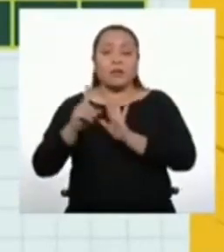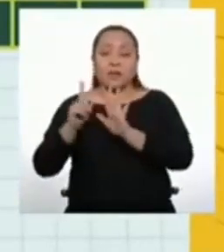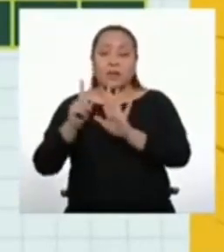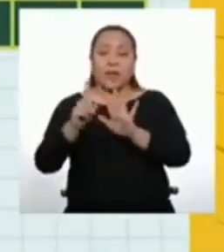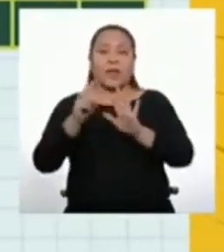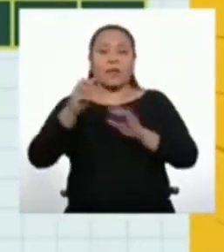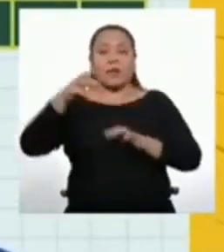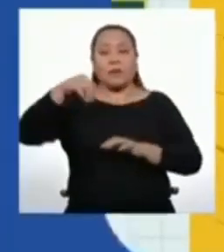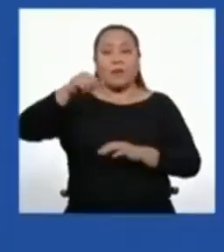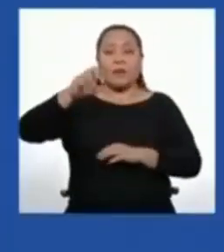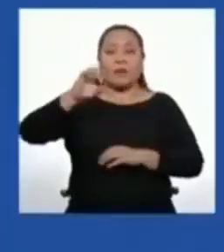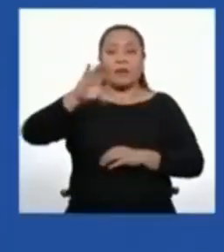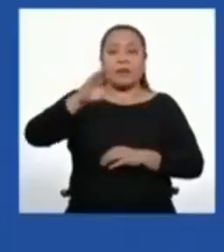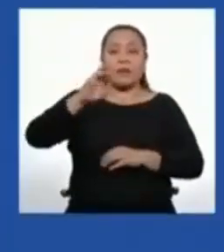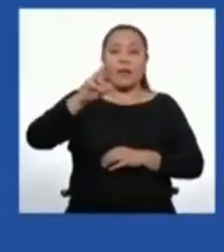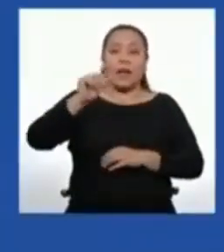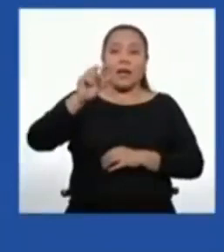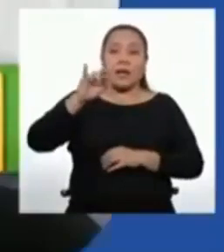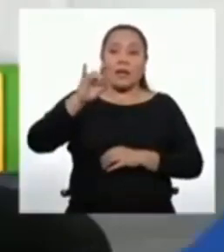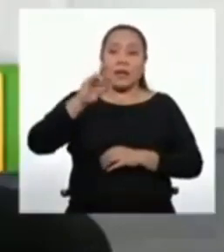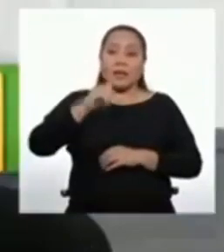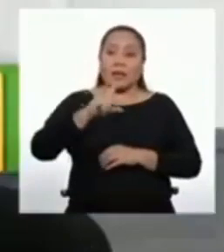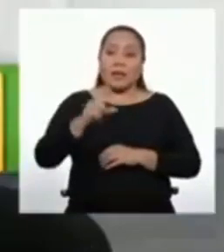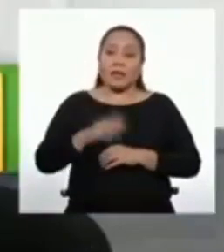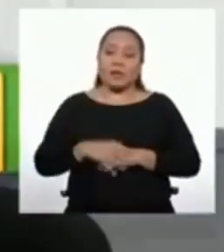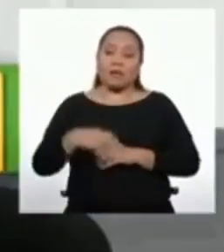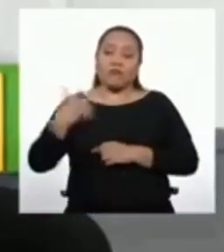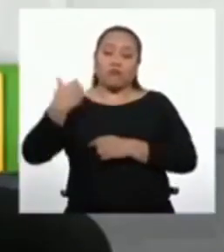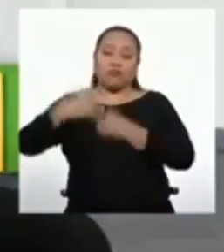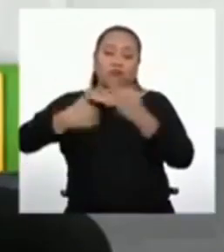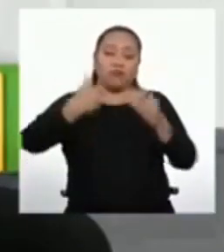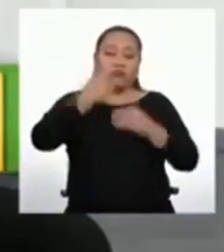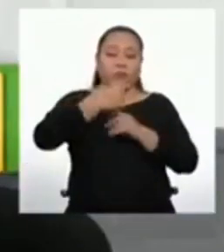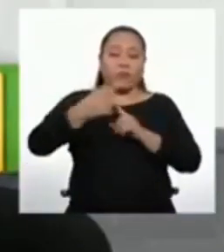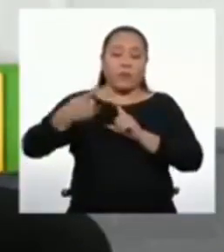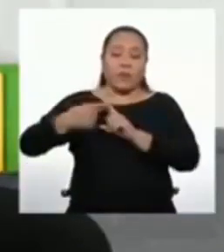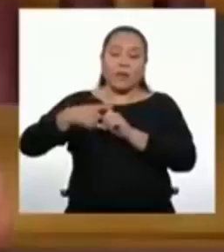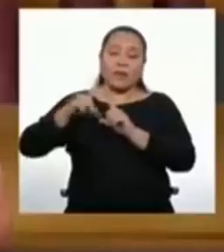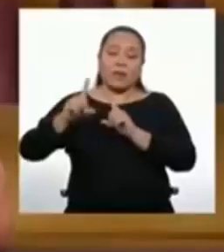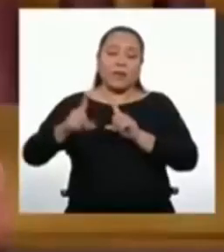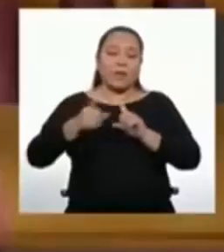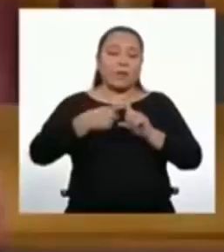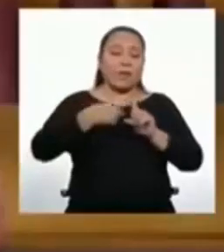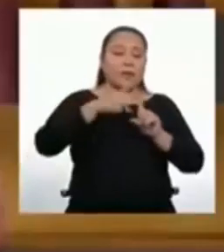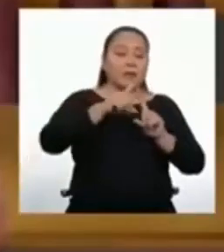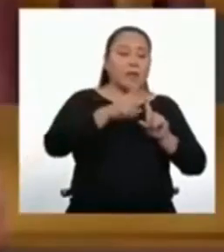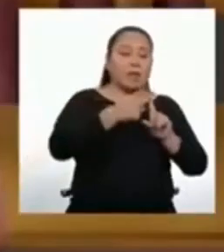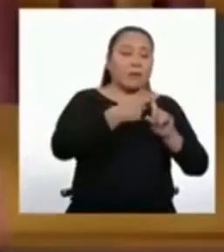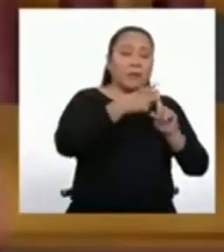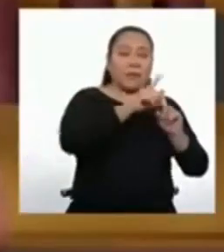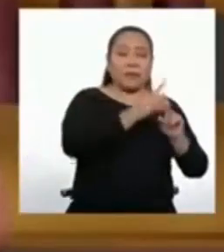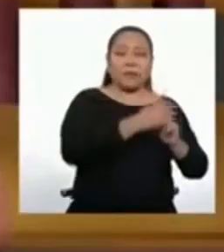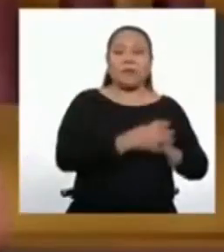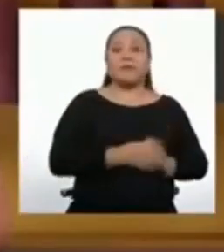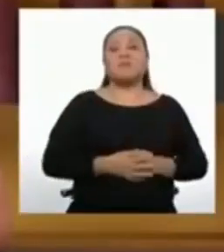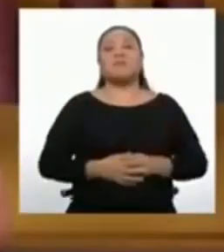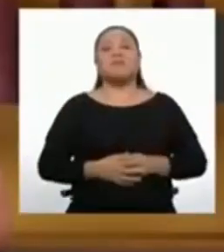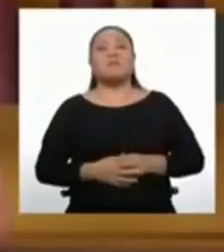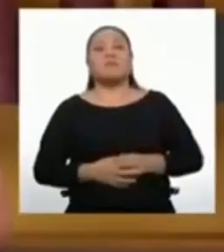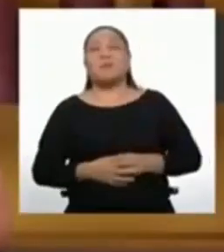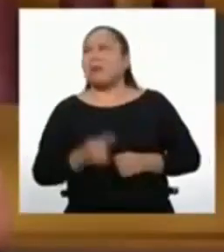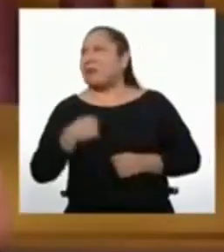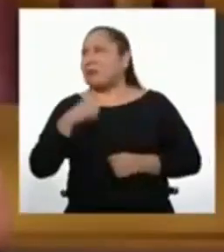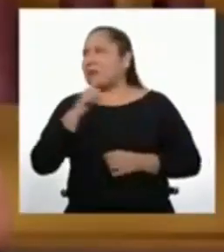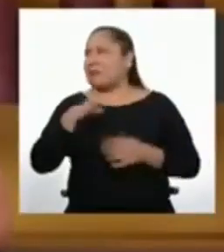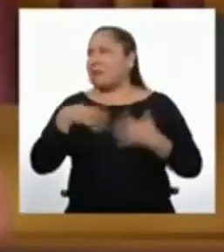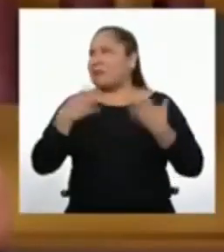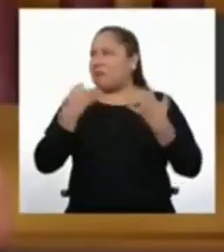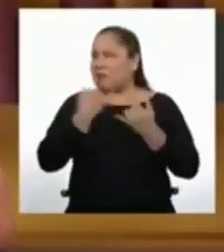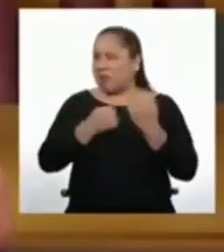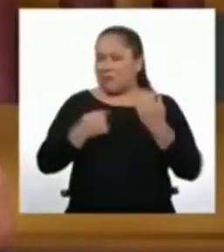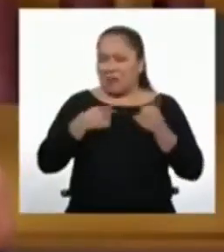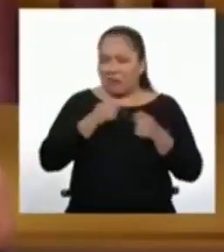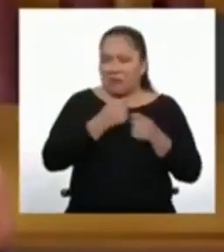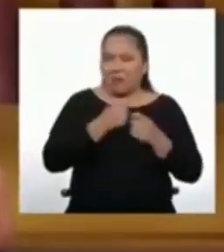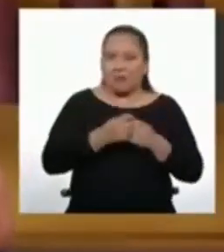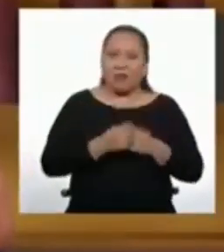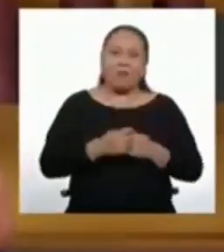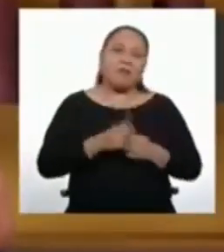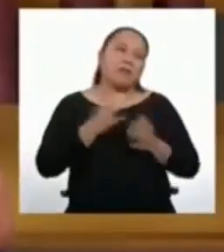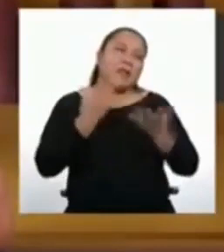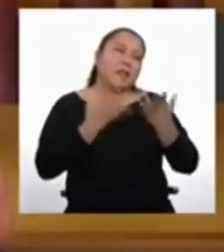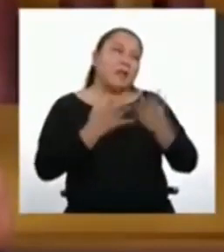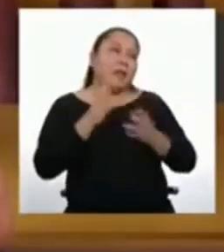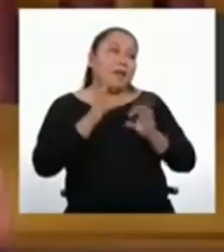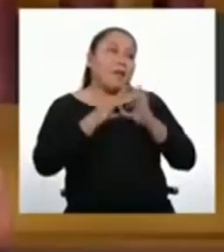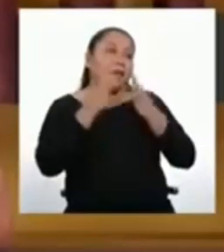producción de todos los días. ¿Y yo que no puedo terminar una sola? Probablemente la familia de la señora Margarita tiene mucha